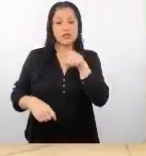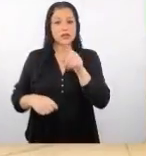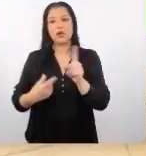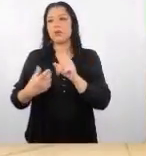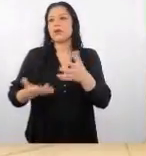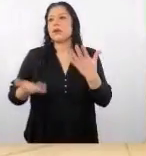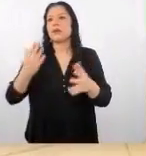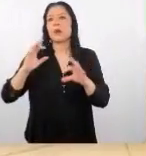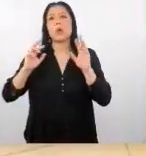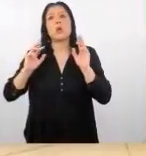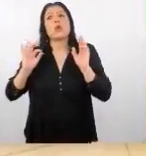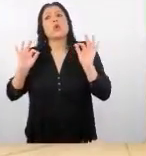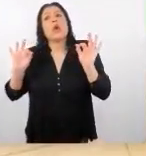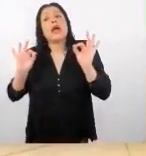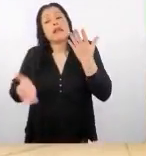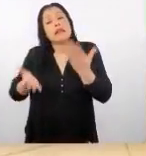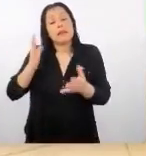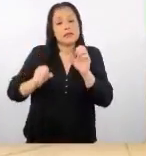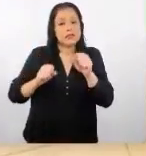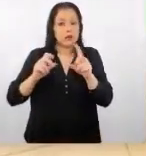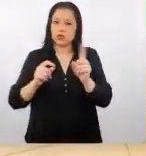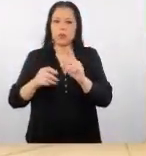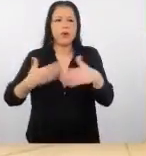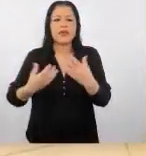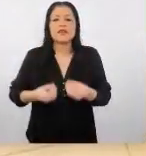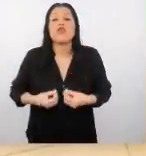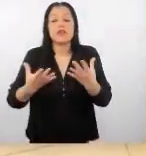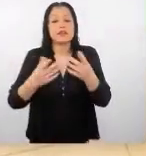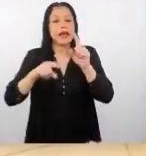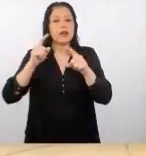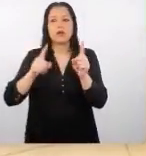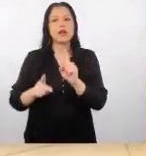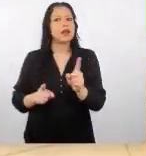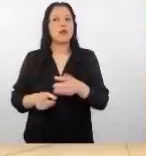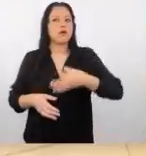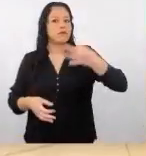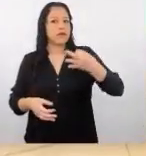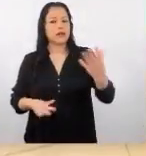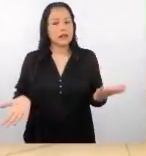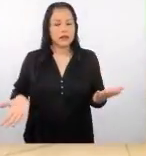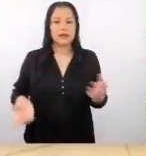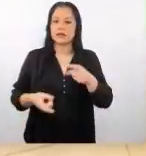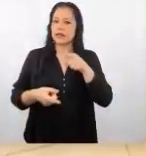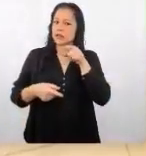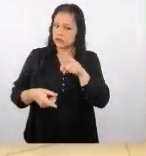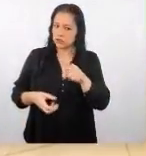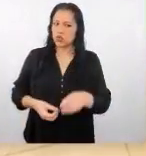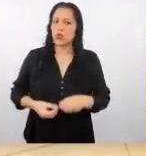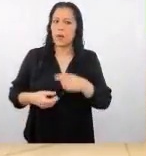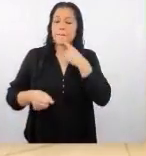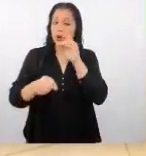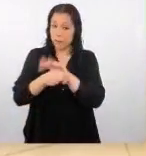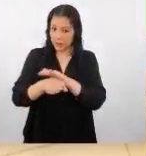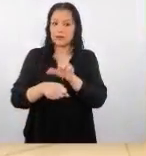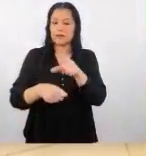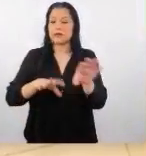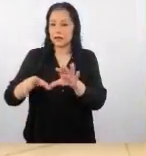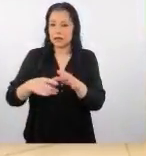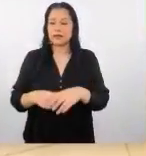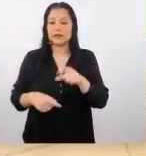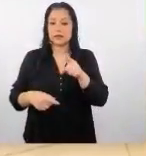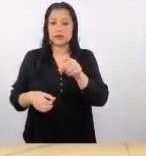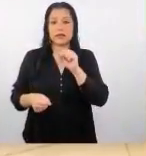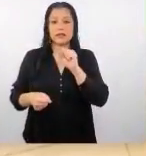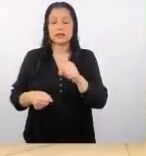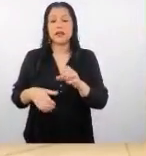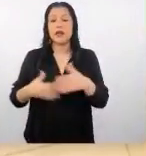mucha suerte se logran ver entonces ese tipo de detalles es importante también cumplirlos si ustedes le ponen que con muchas que es si